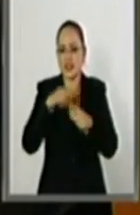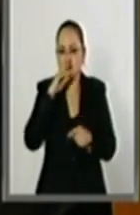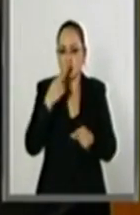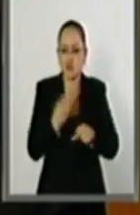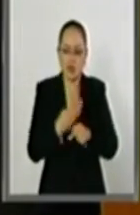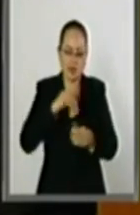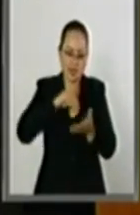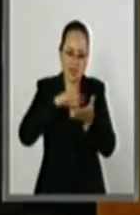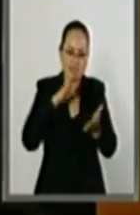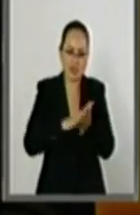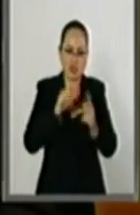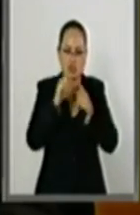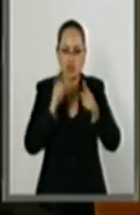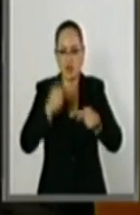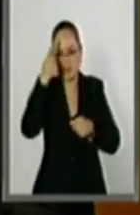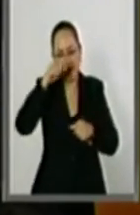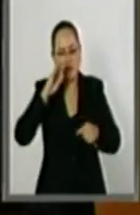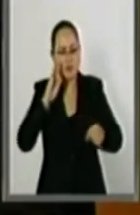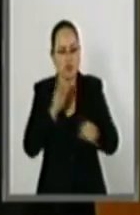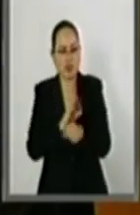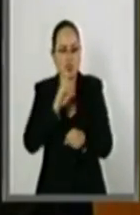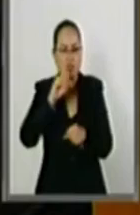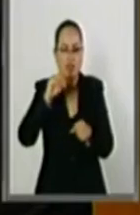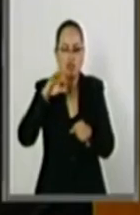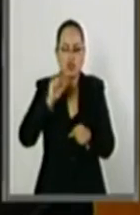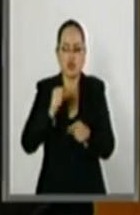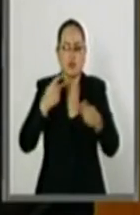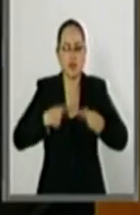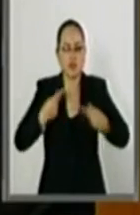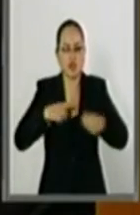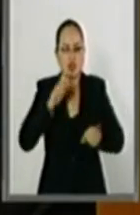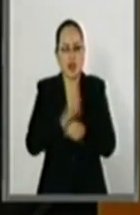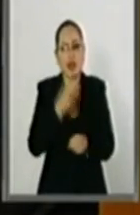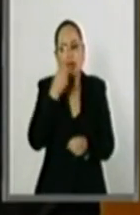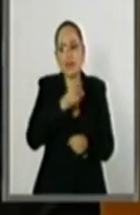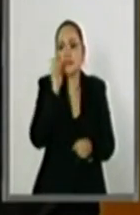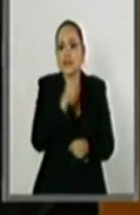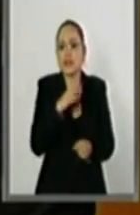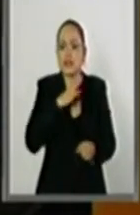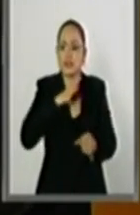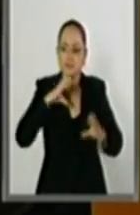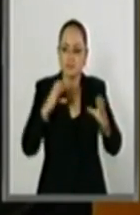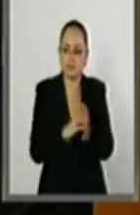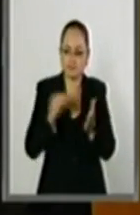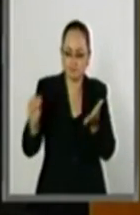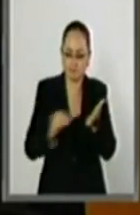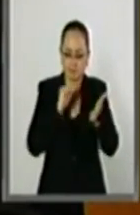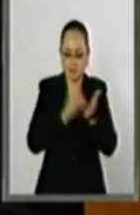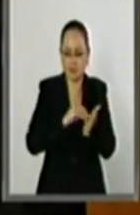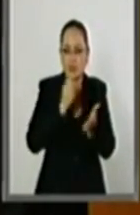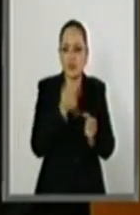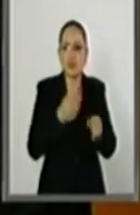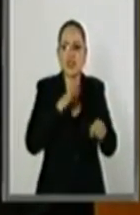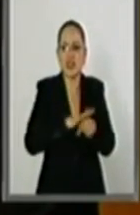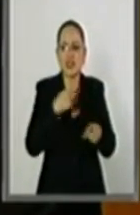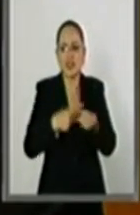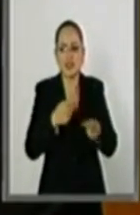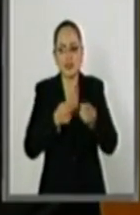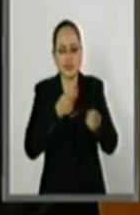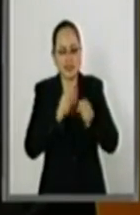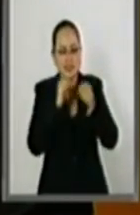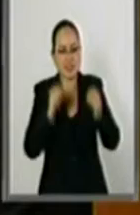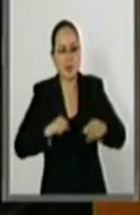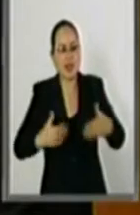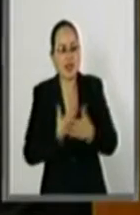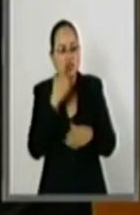Nacional de Protección de Datos Personales como una aplicación informática administrada por el Sistema Nacional que tiene por